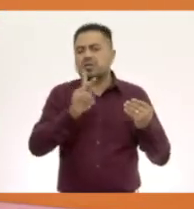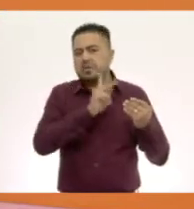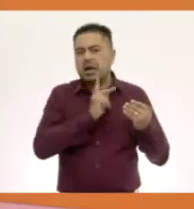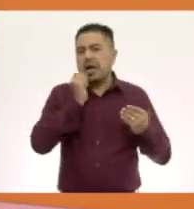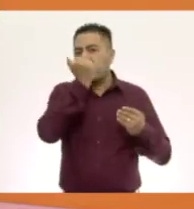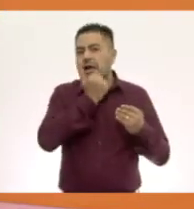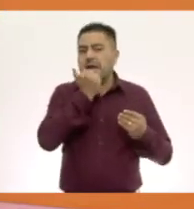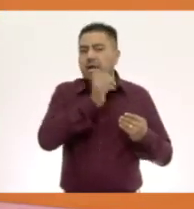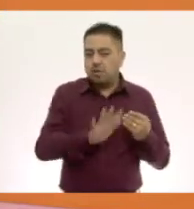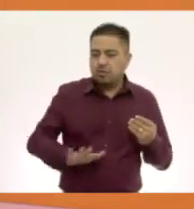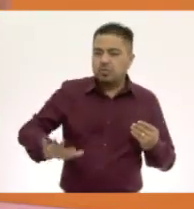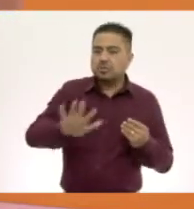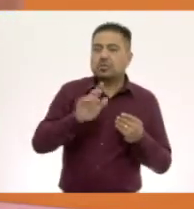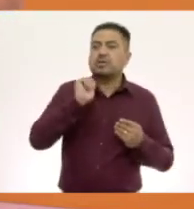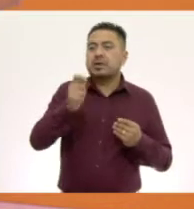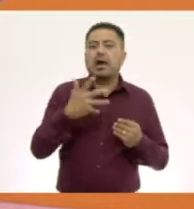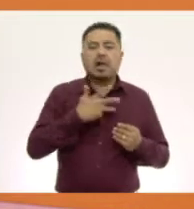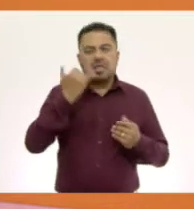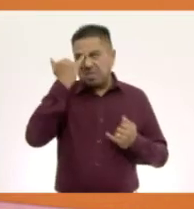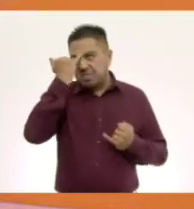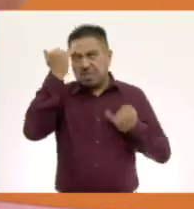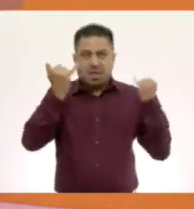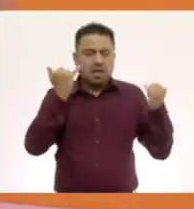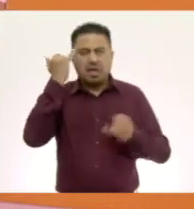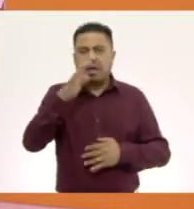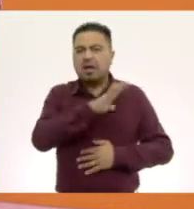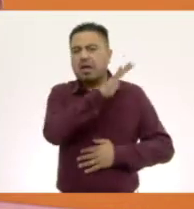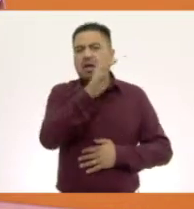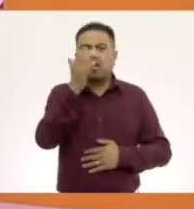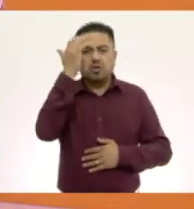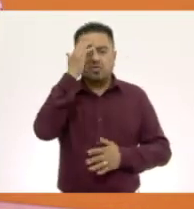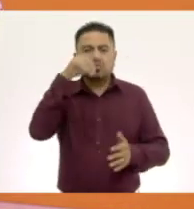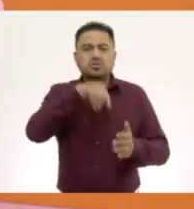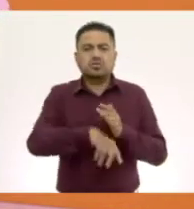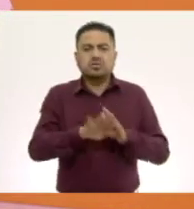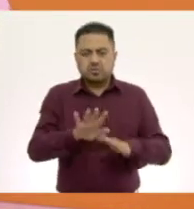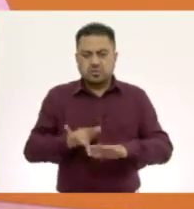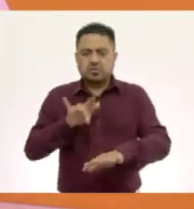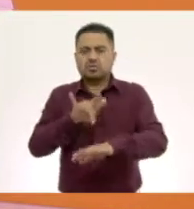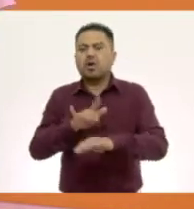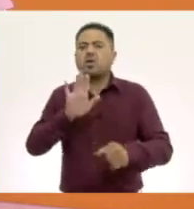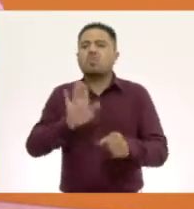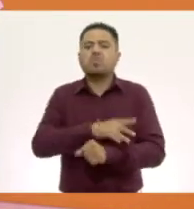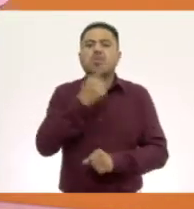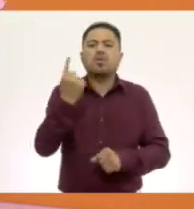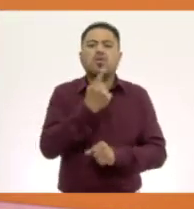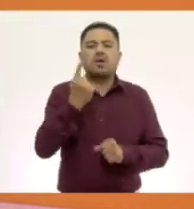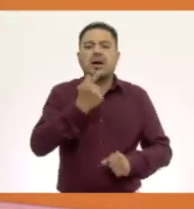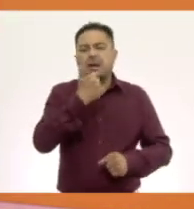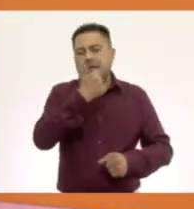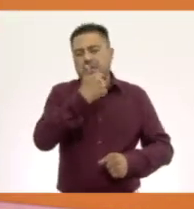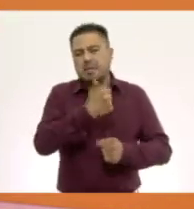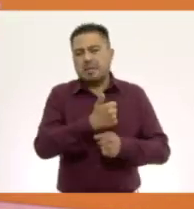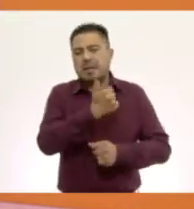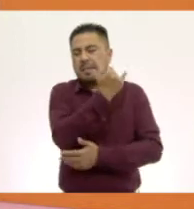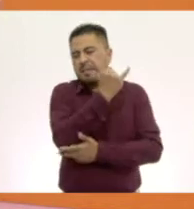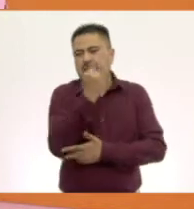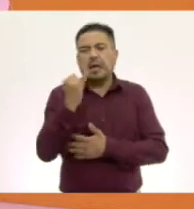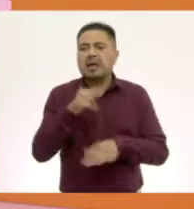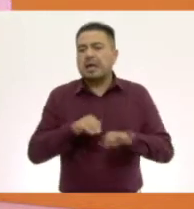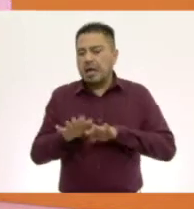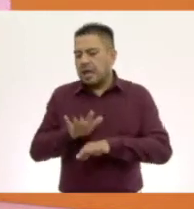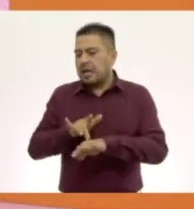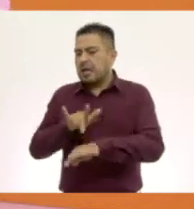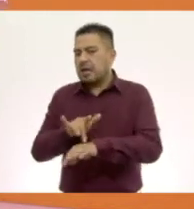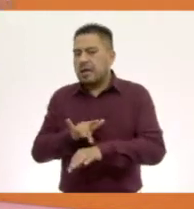alumnos y alumnas tienen ideas generales del conocimiento del tacto porque desde preescolar han estado trabajando